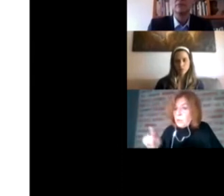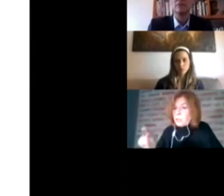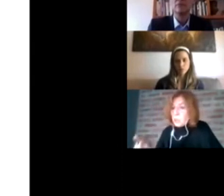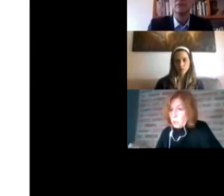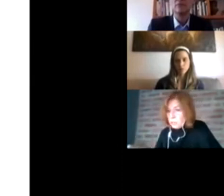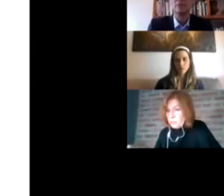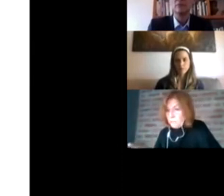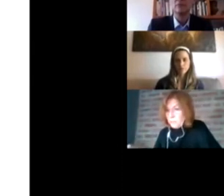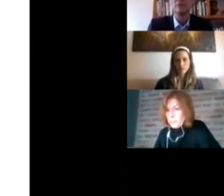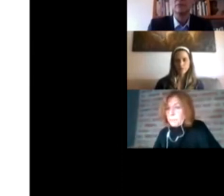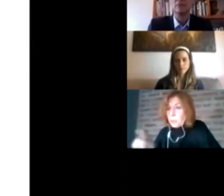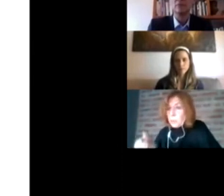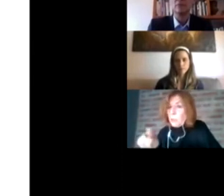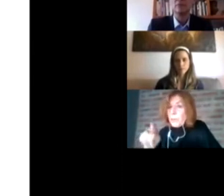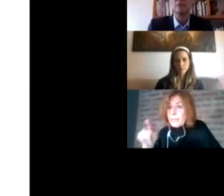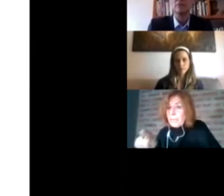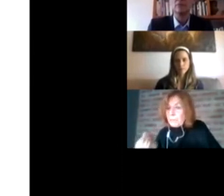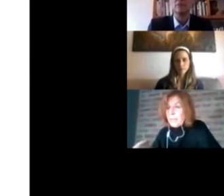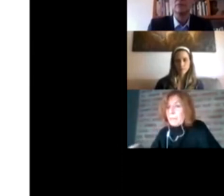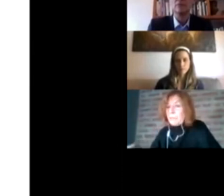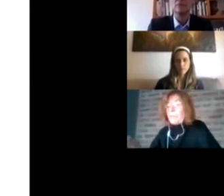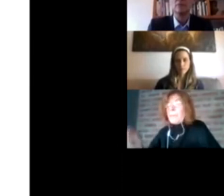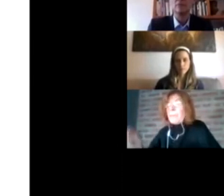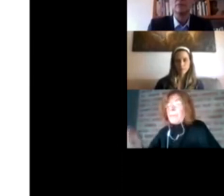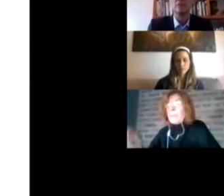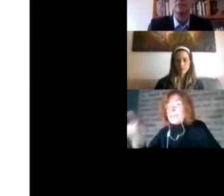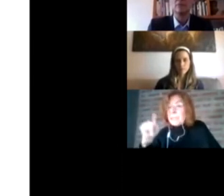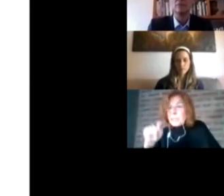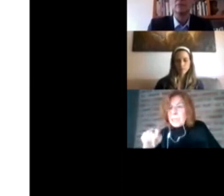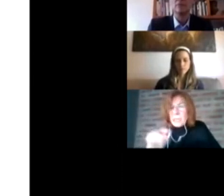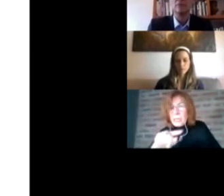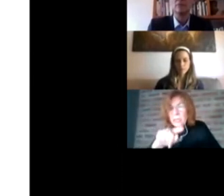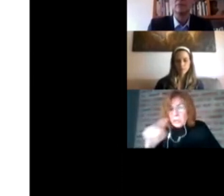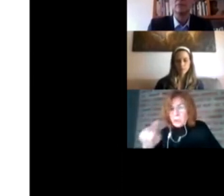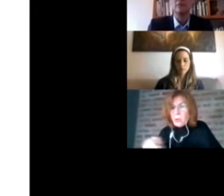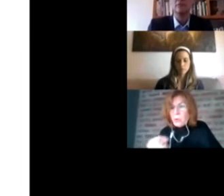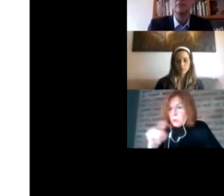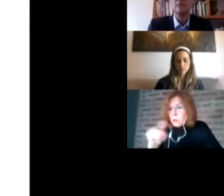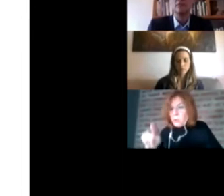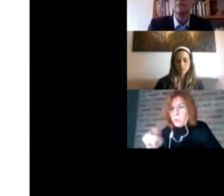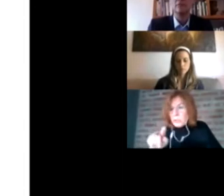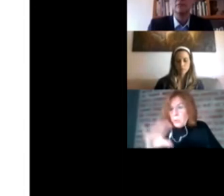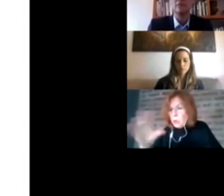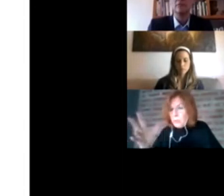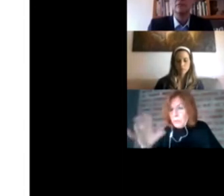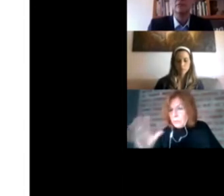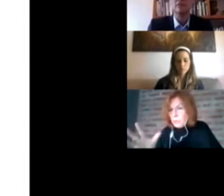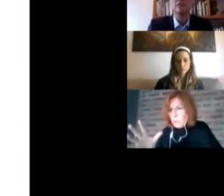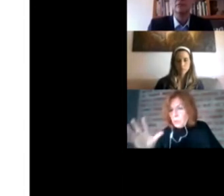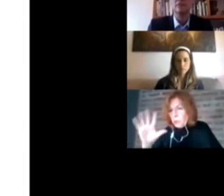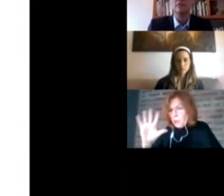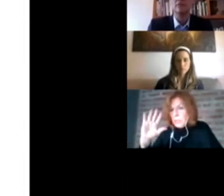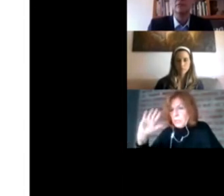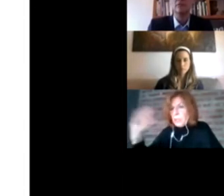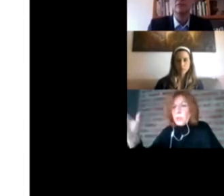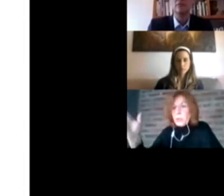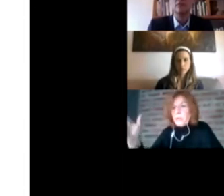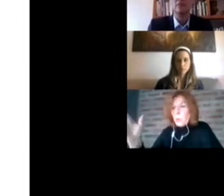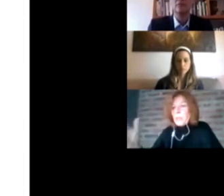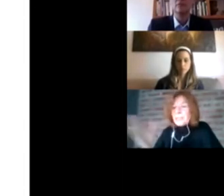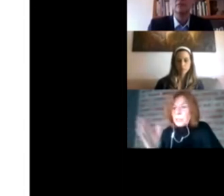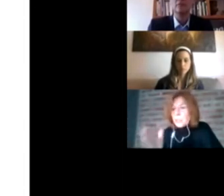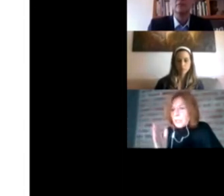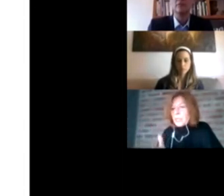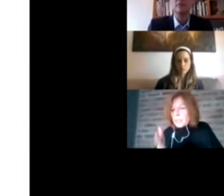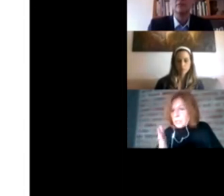determinadas condiciones. Pero digo, ¿para qué? Para insistir en que todo esto no es algo apenas teórico dicho en el